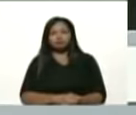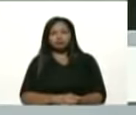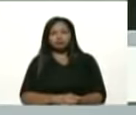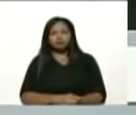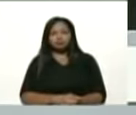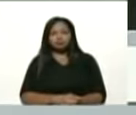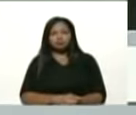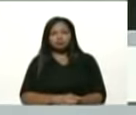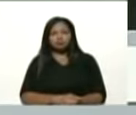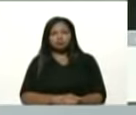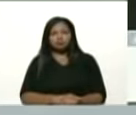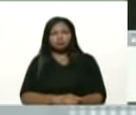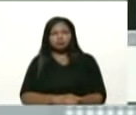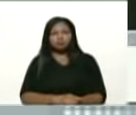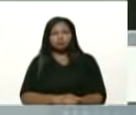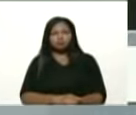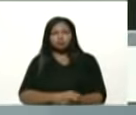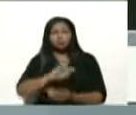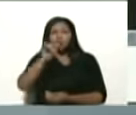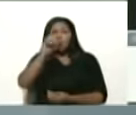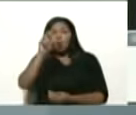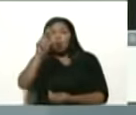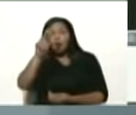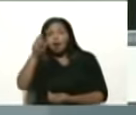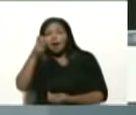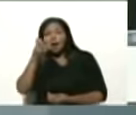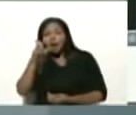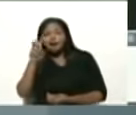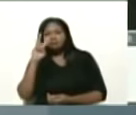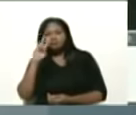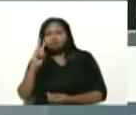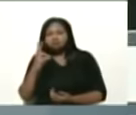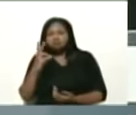Jorge Stalin, Dumet,